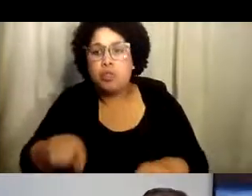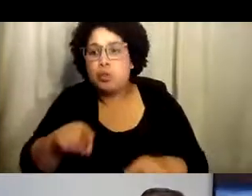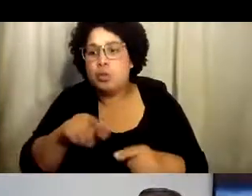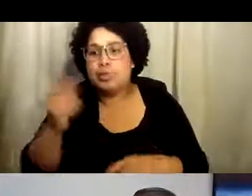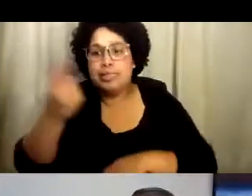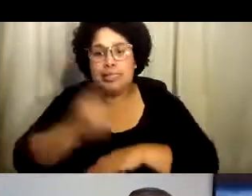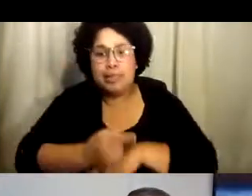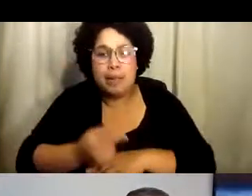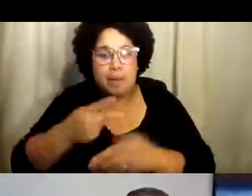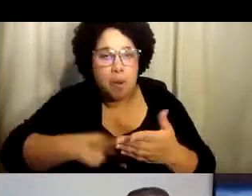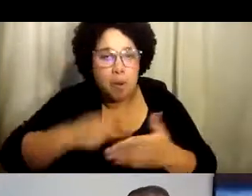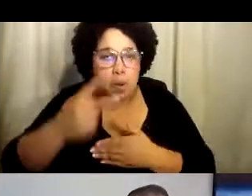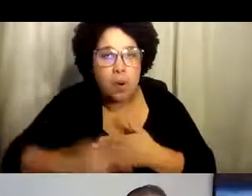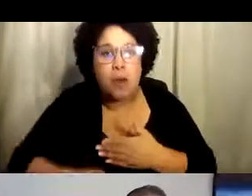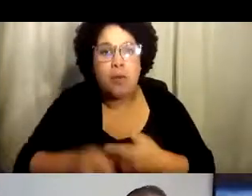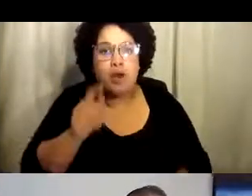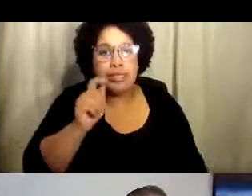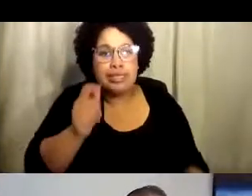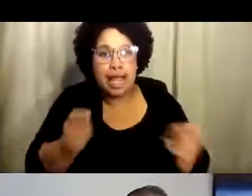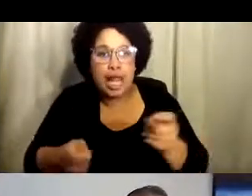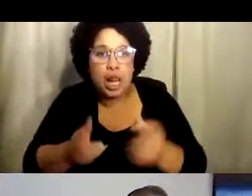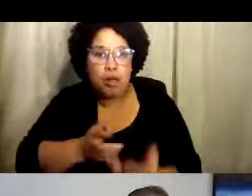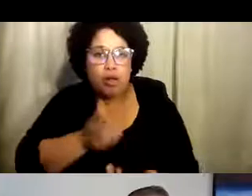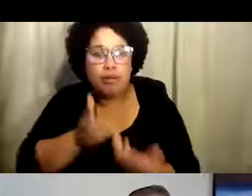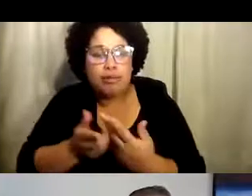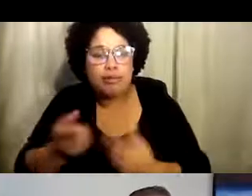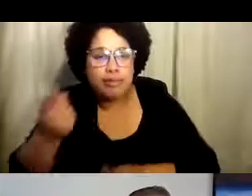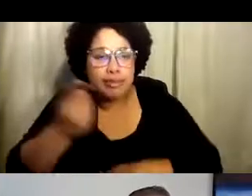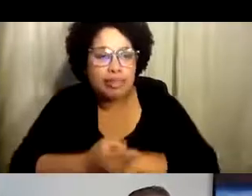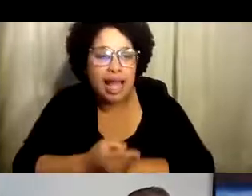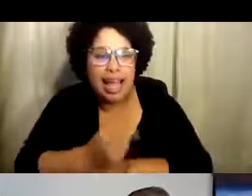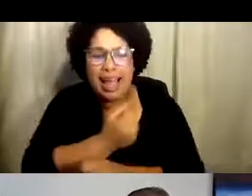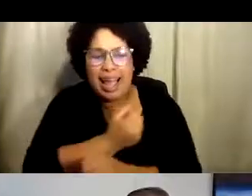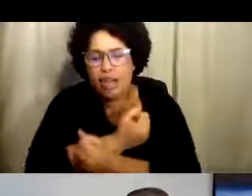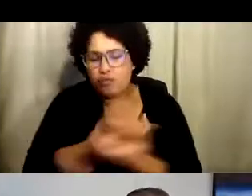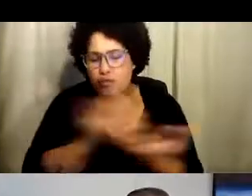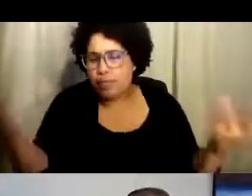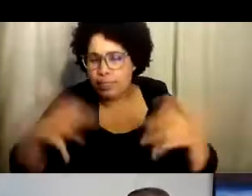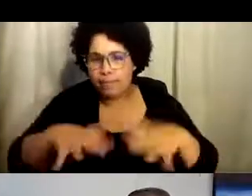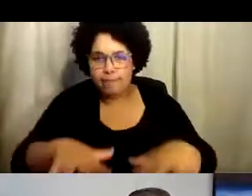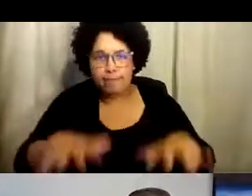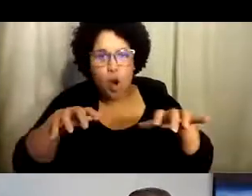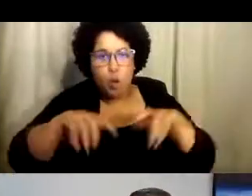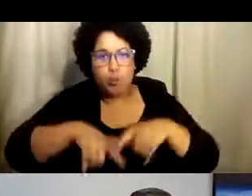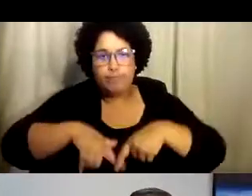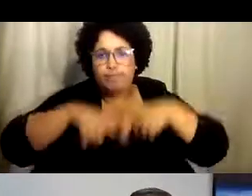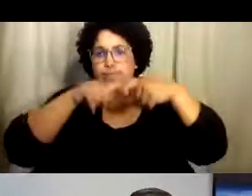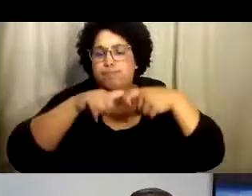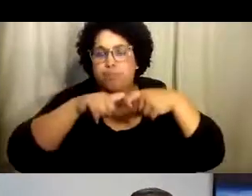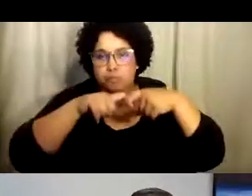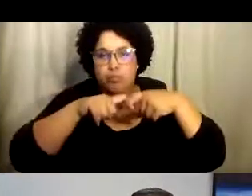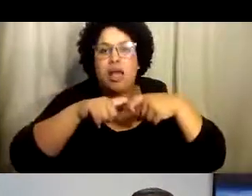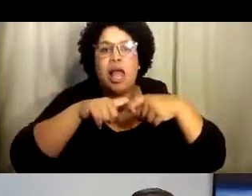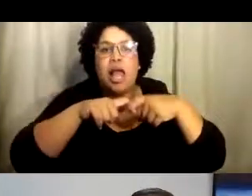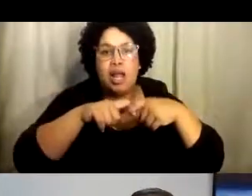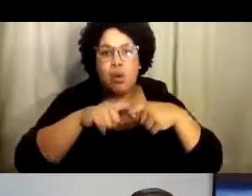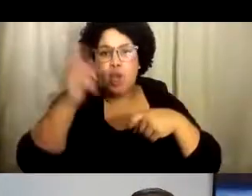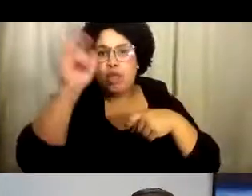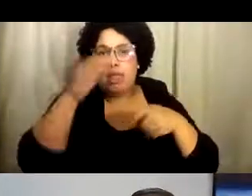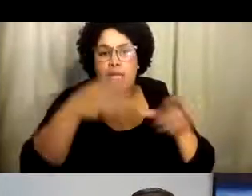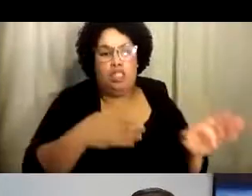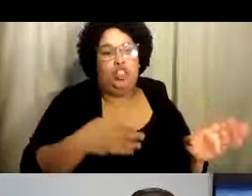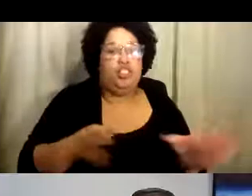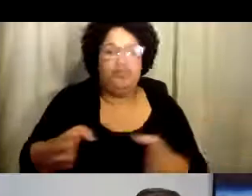paramos nuestros residentes de ir a programas de día, nuestros programas cotidianos, todo pausó.